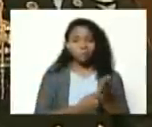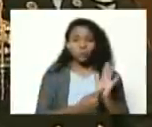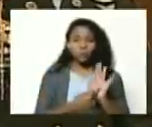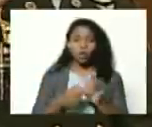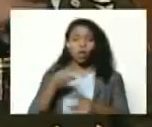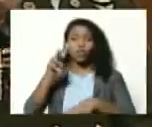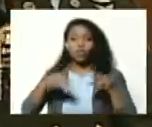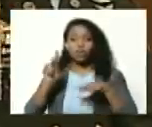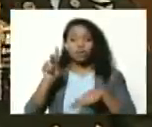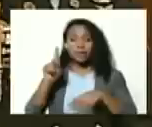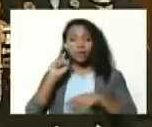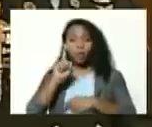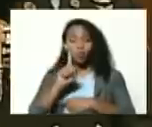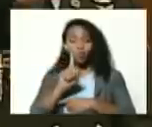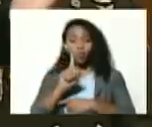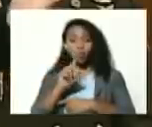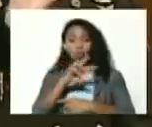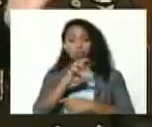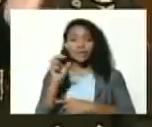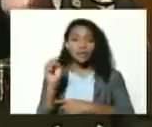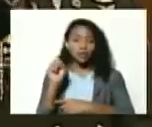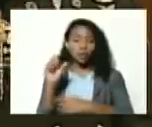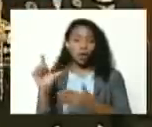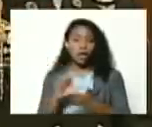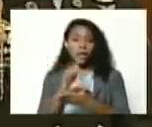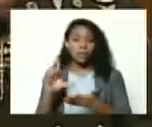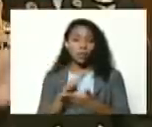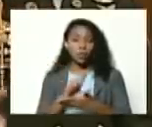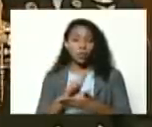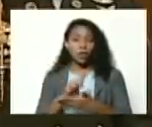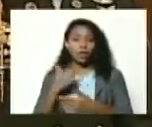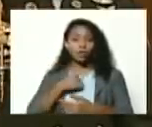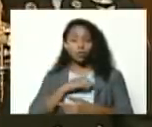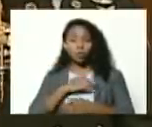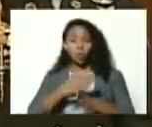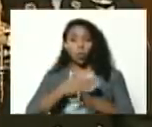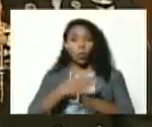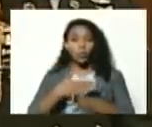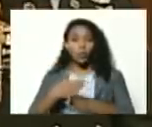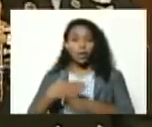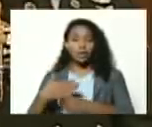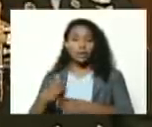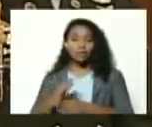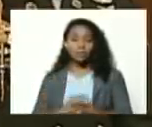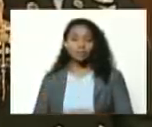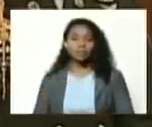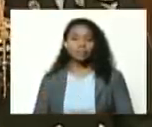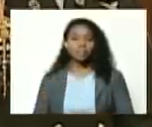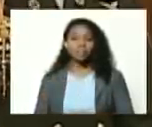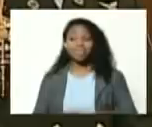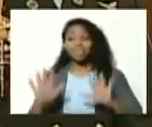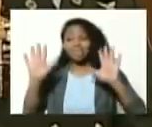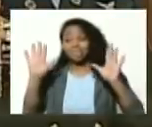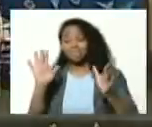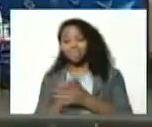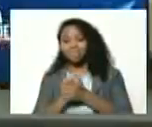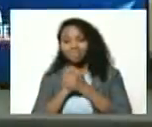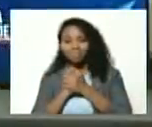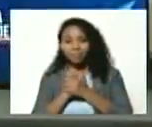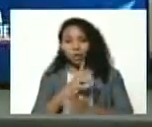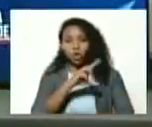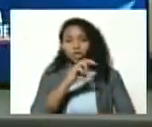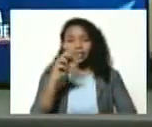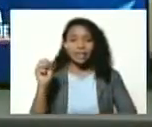12 de un total de 200 libros que vamos a compartir una guarapa 200